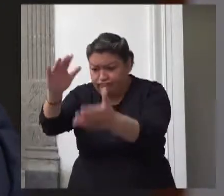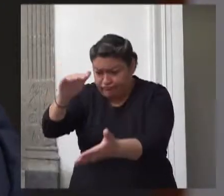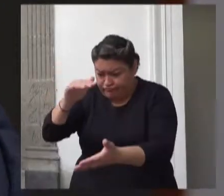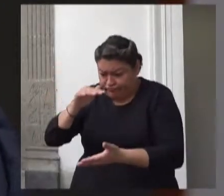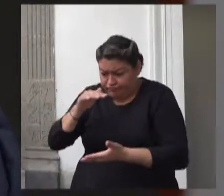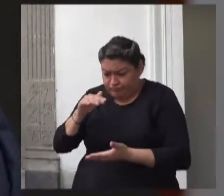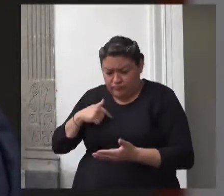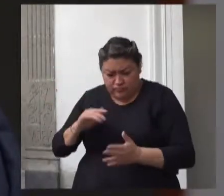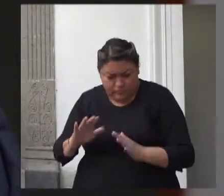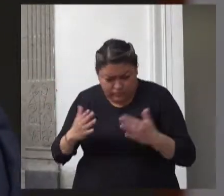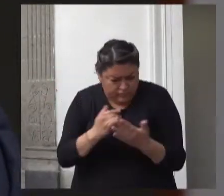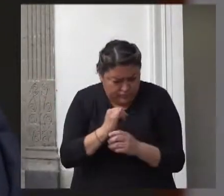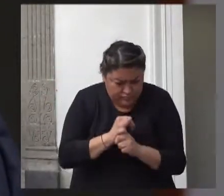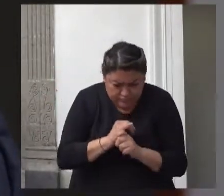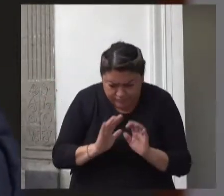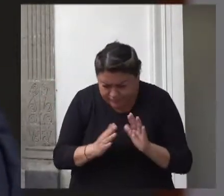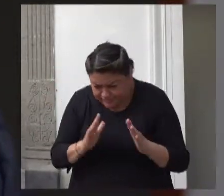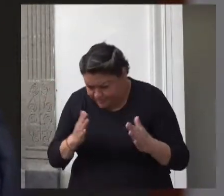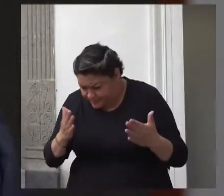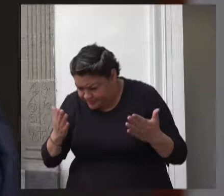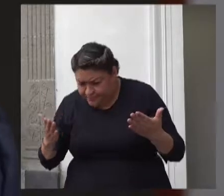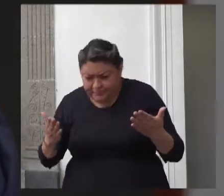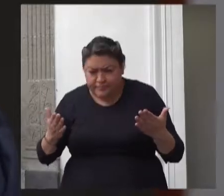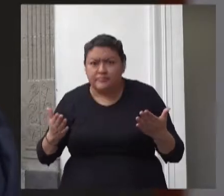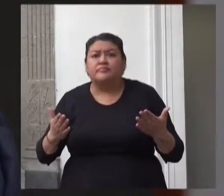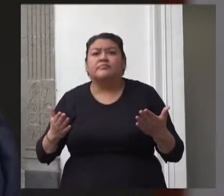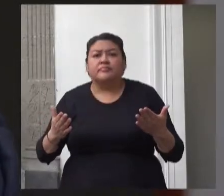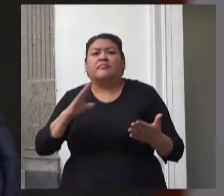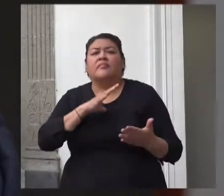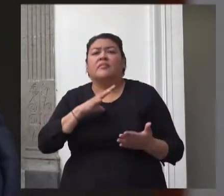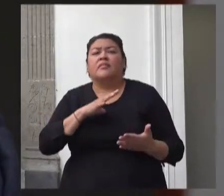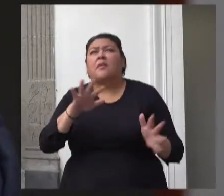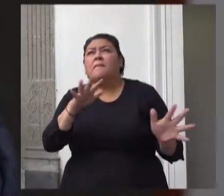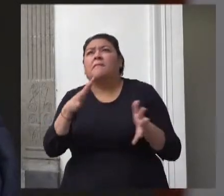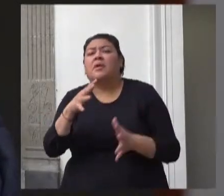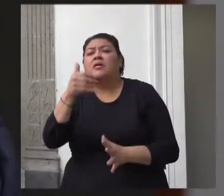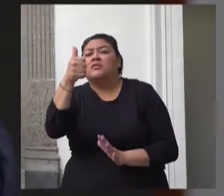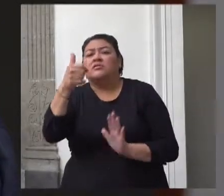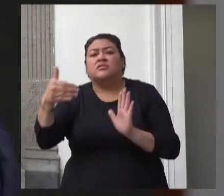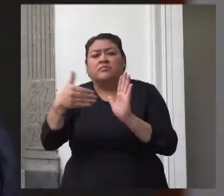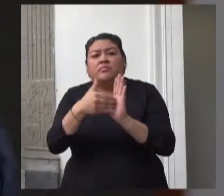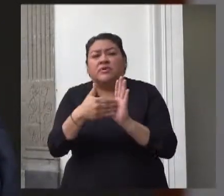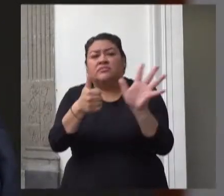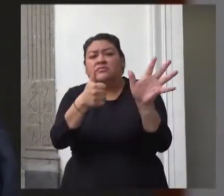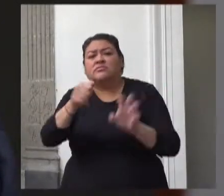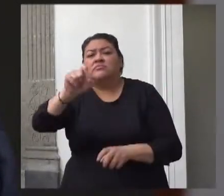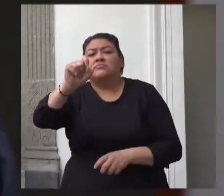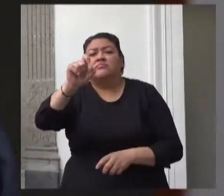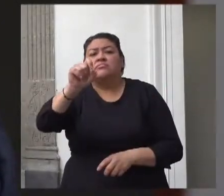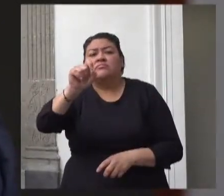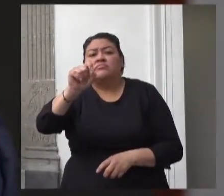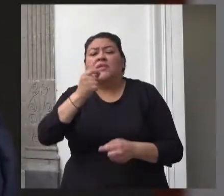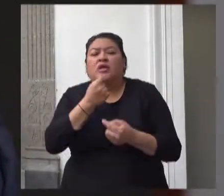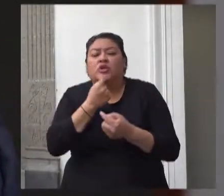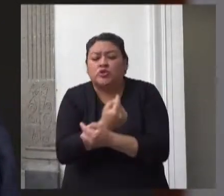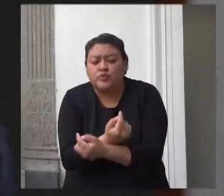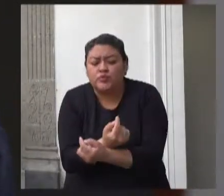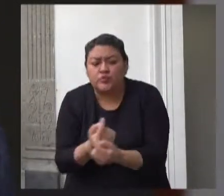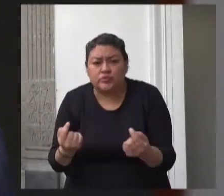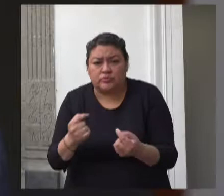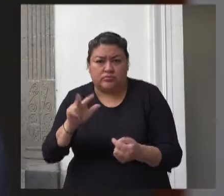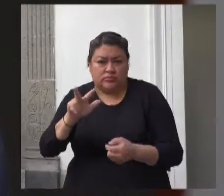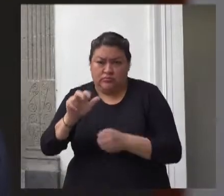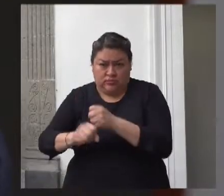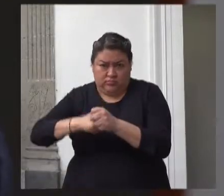cual se advirtió que al menos seis mil seiscientos veinte personas menores de edad que eran